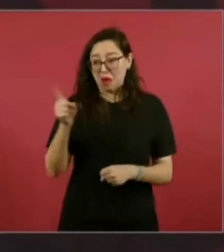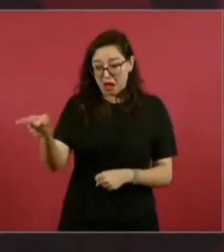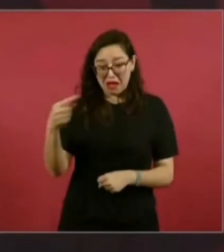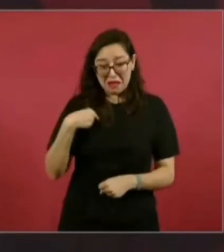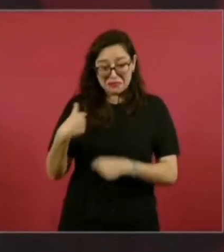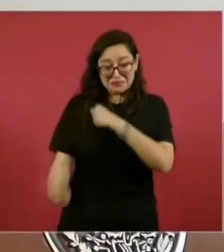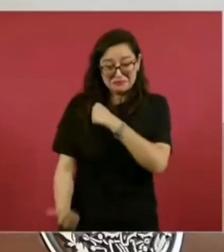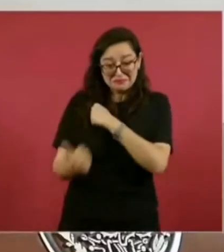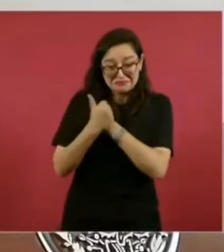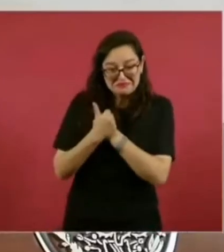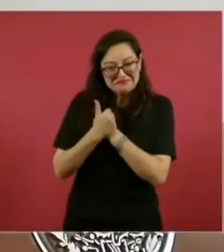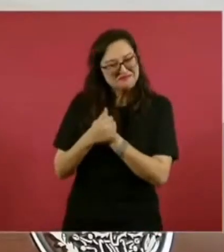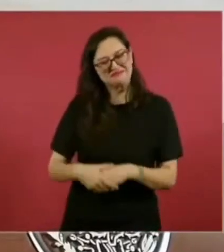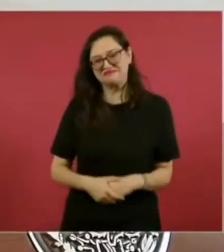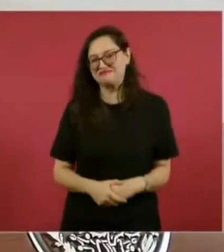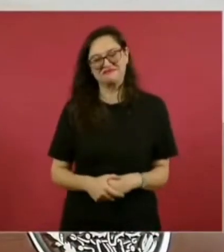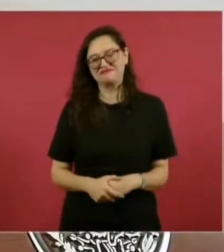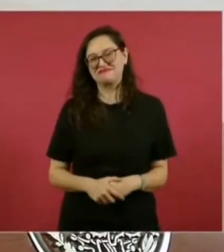mucho, muy capaz.